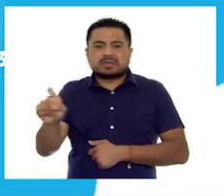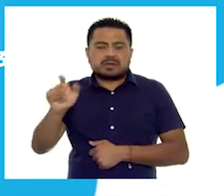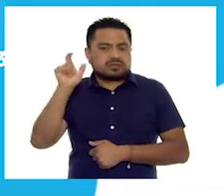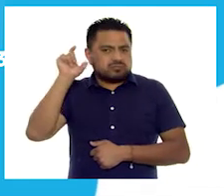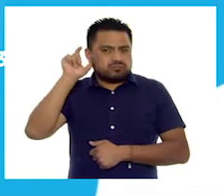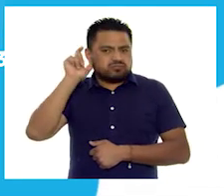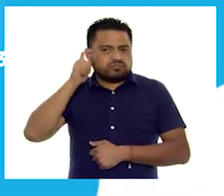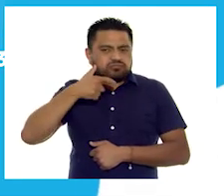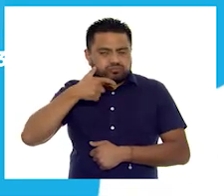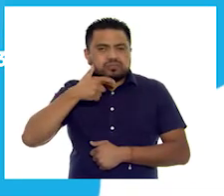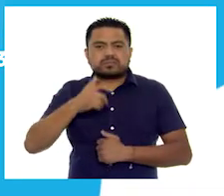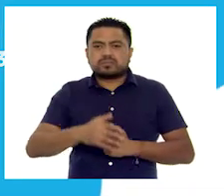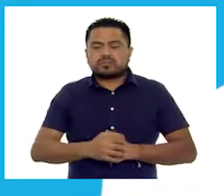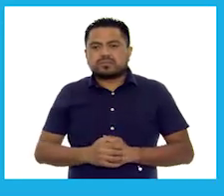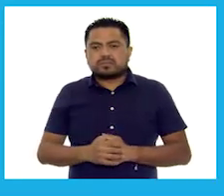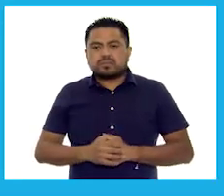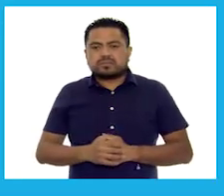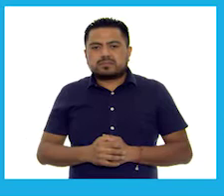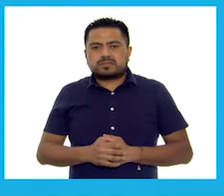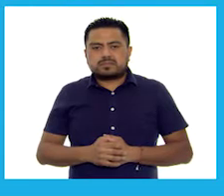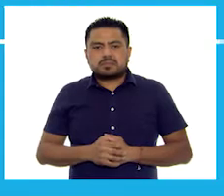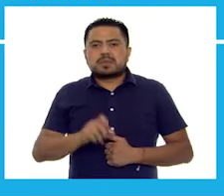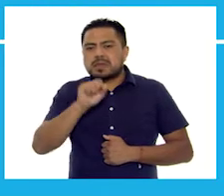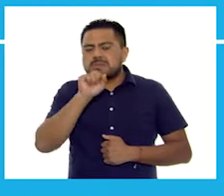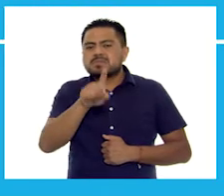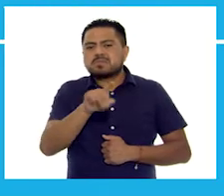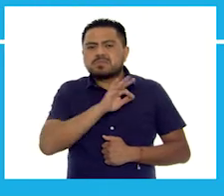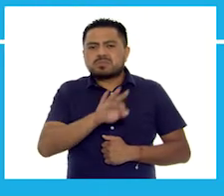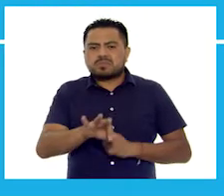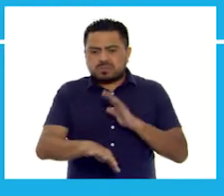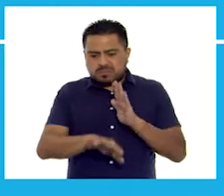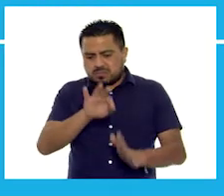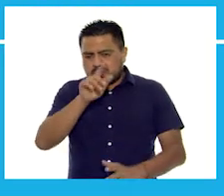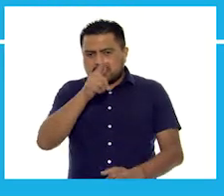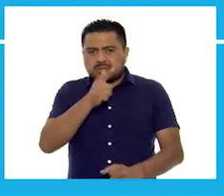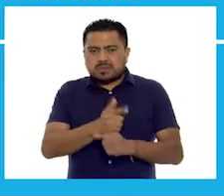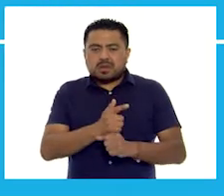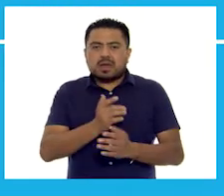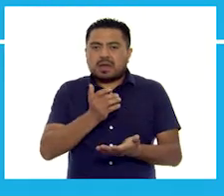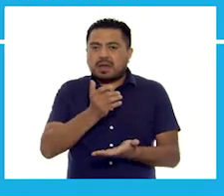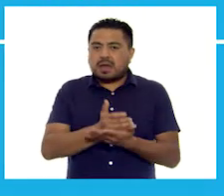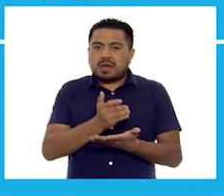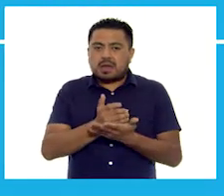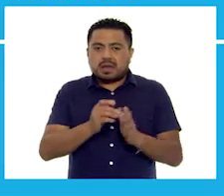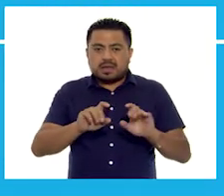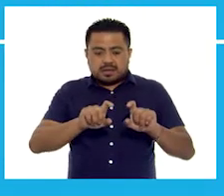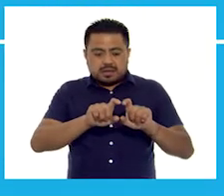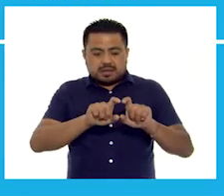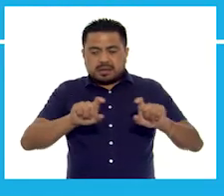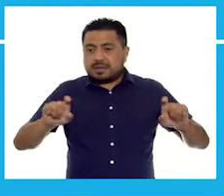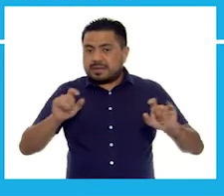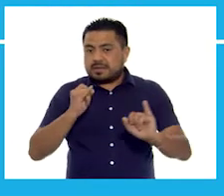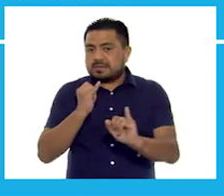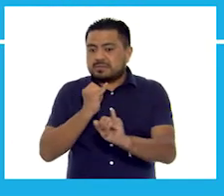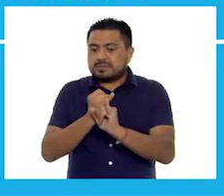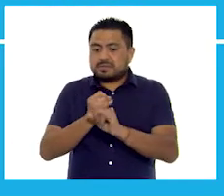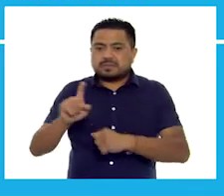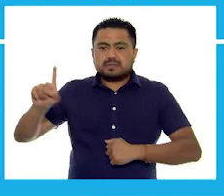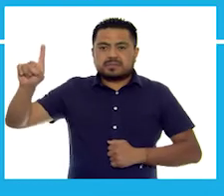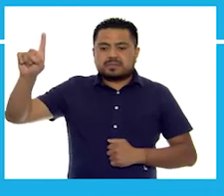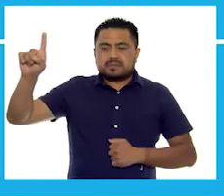100 líneas! También puedes encontrar los libros de texto en la página